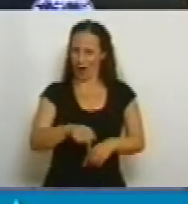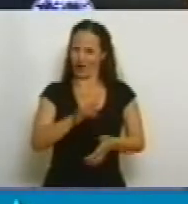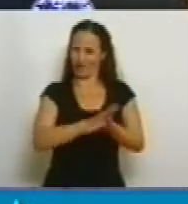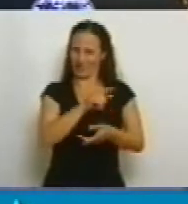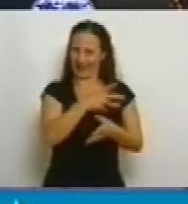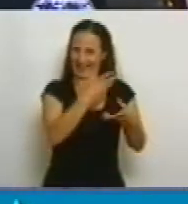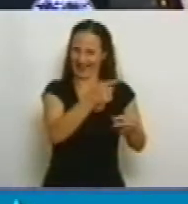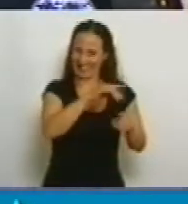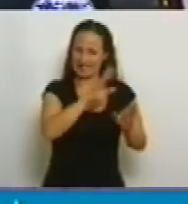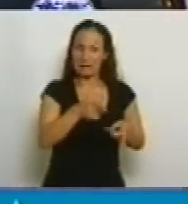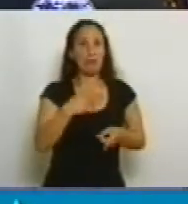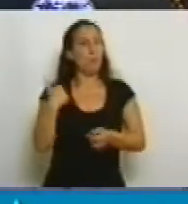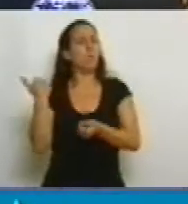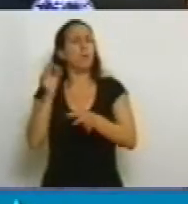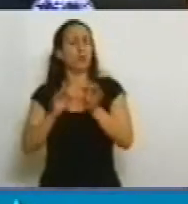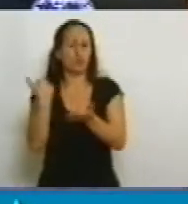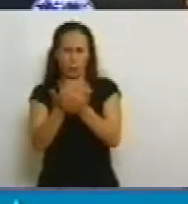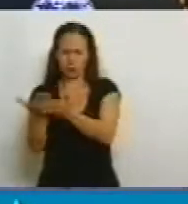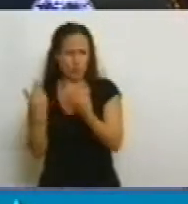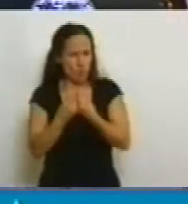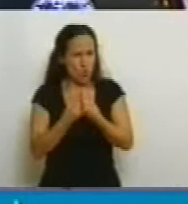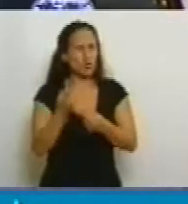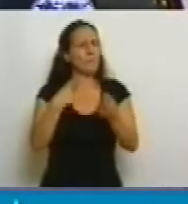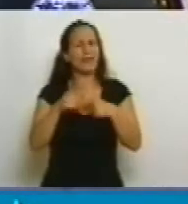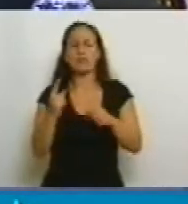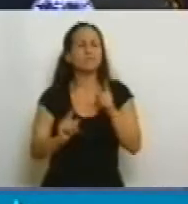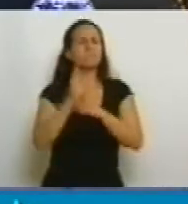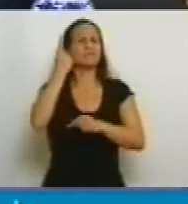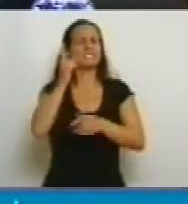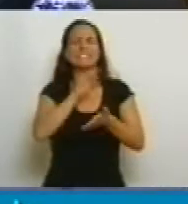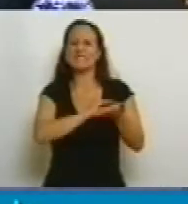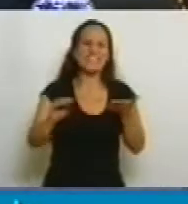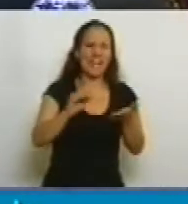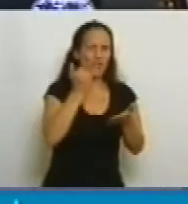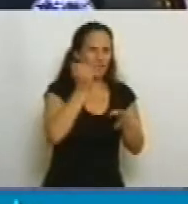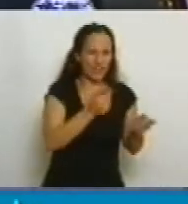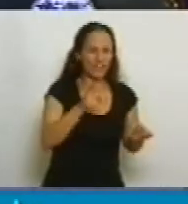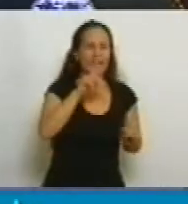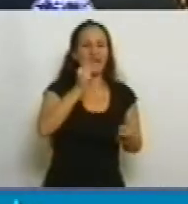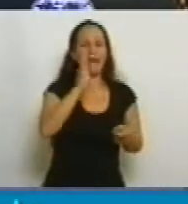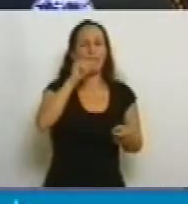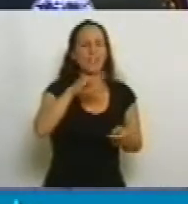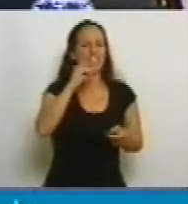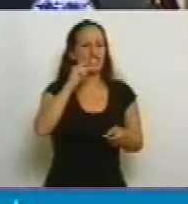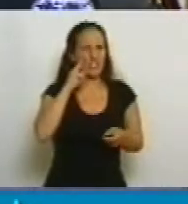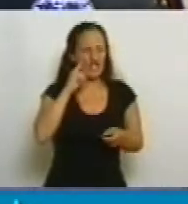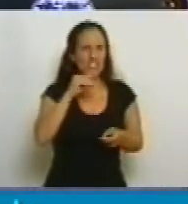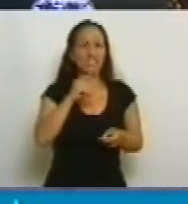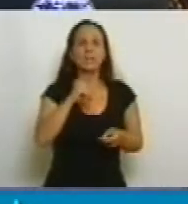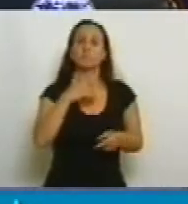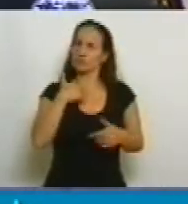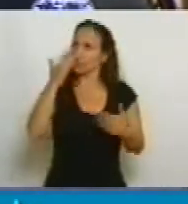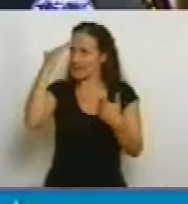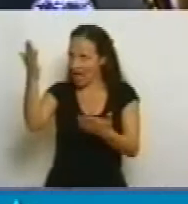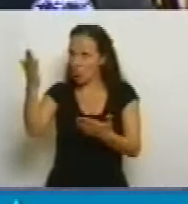partir de la iniciativa, entre otros, pero iniciada por el senador, mandato cumplido, Cabanchic, al cual saludamos y